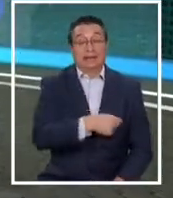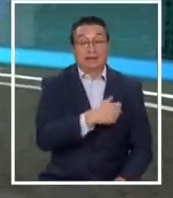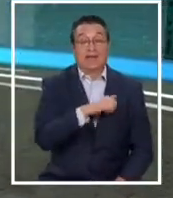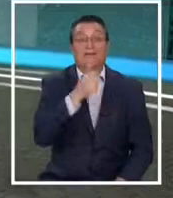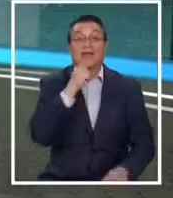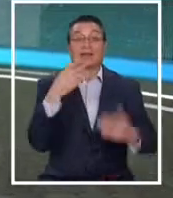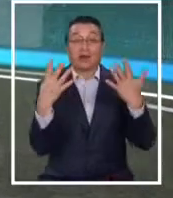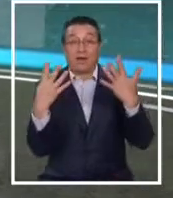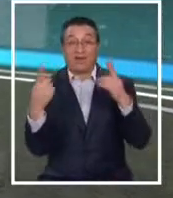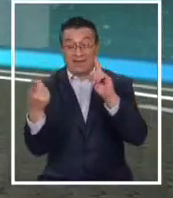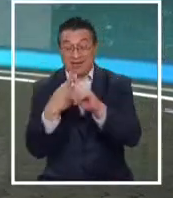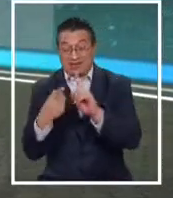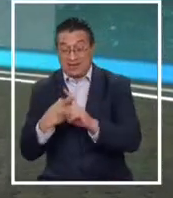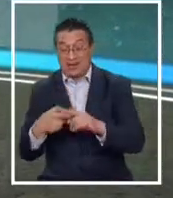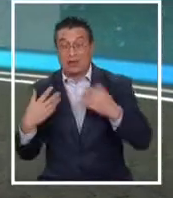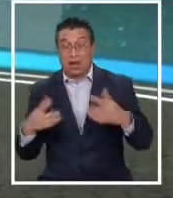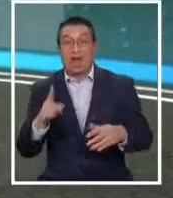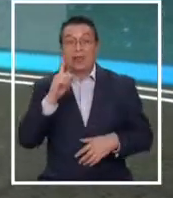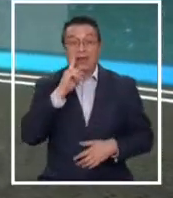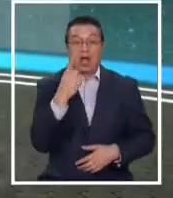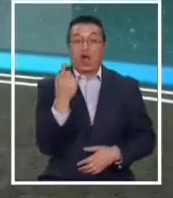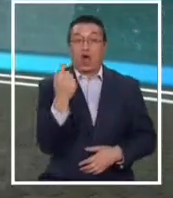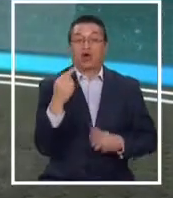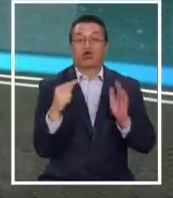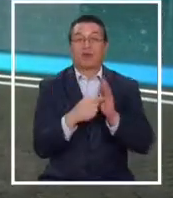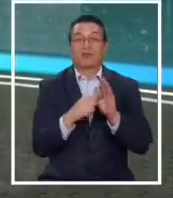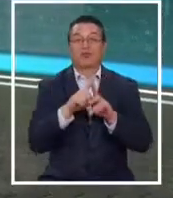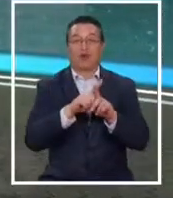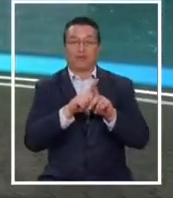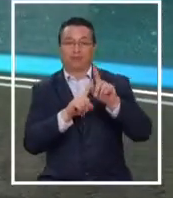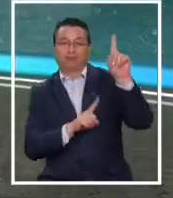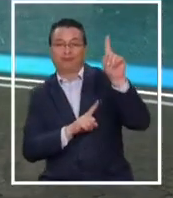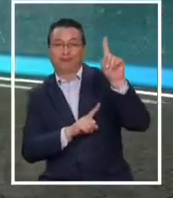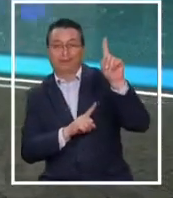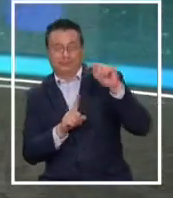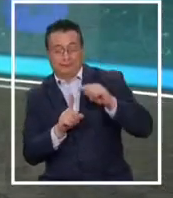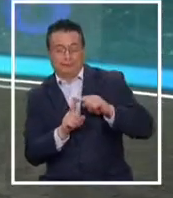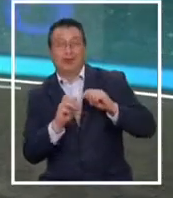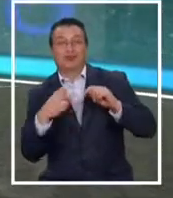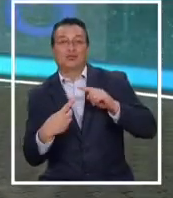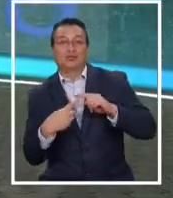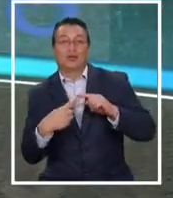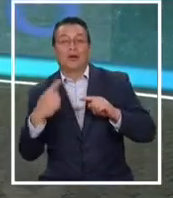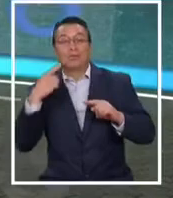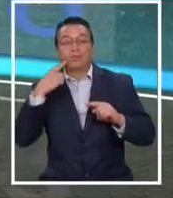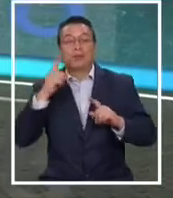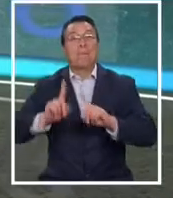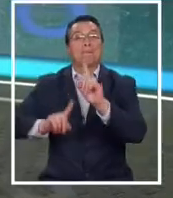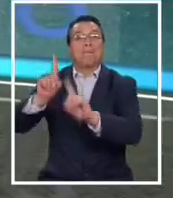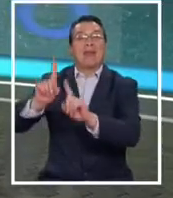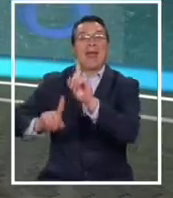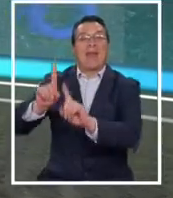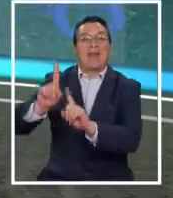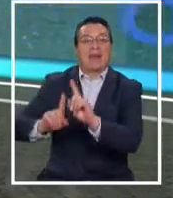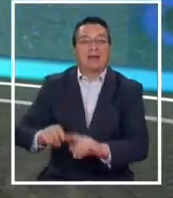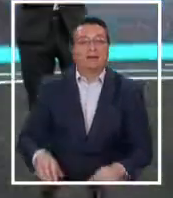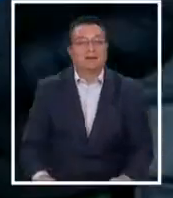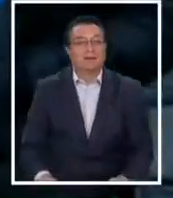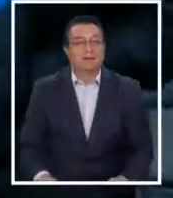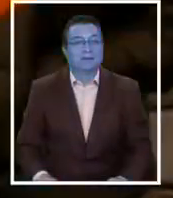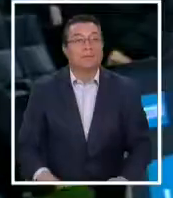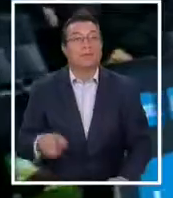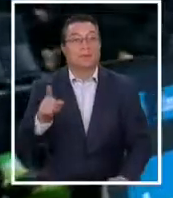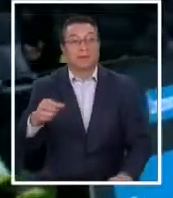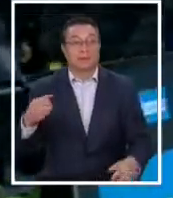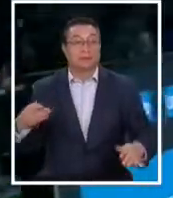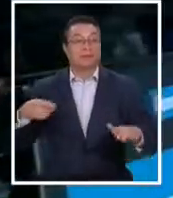9 fechas para el término del campeonato tiene 11 puntos de ventaja sobre su escolta, que es el Milan. El ingreso